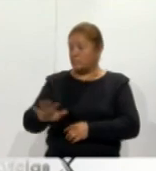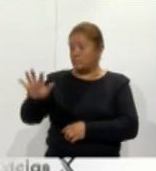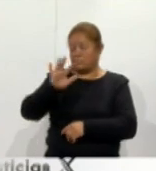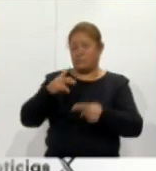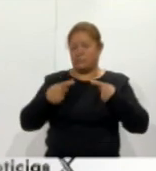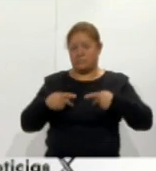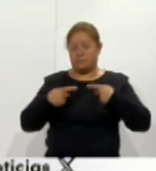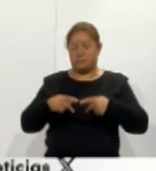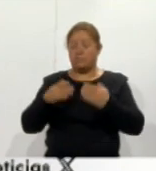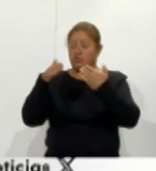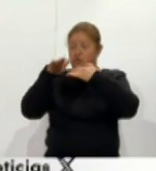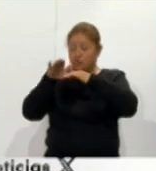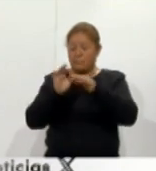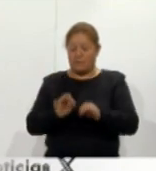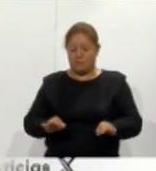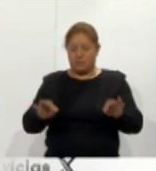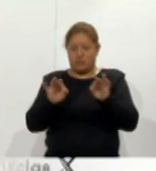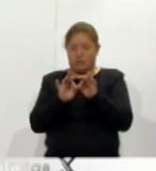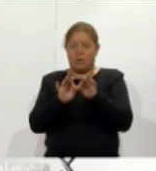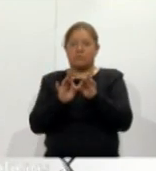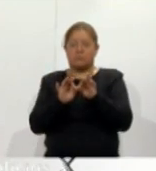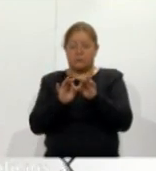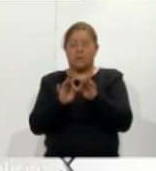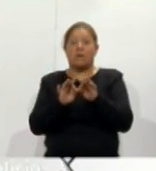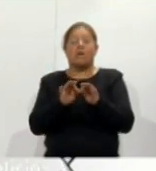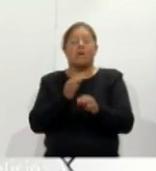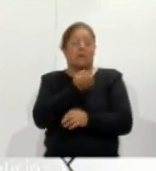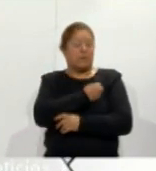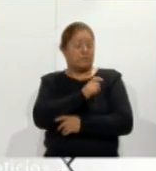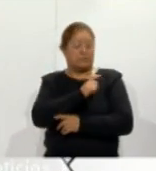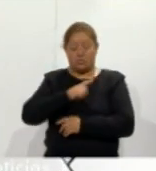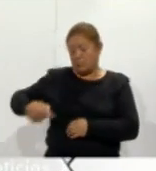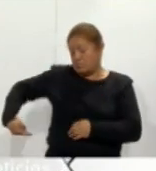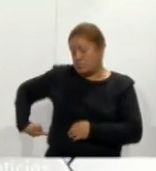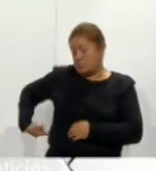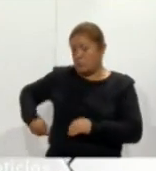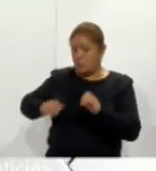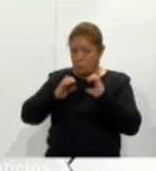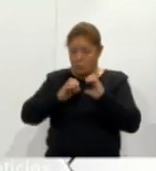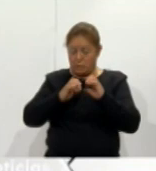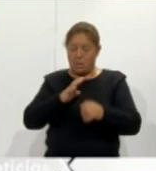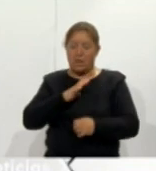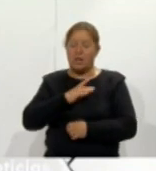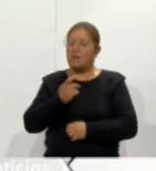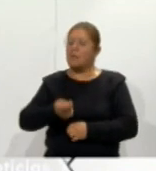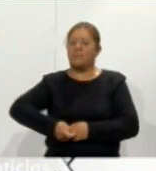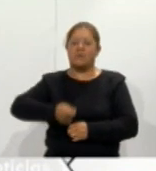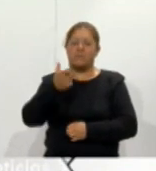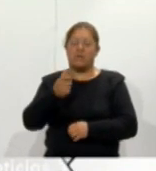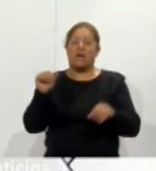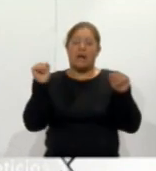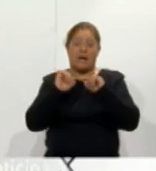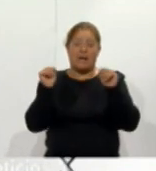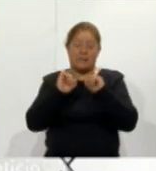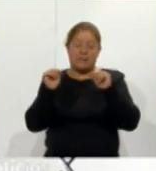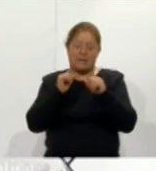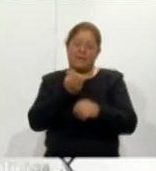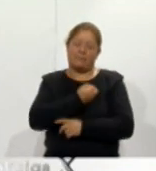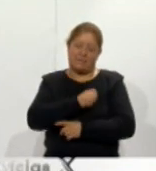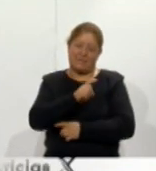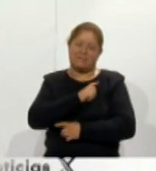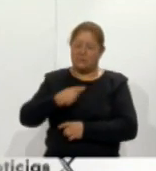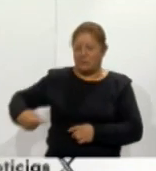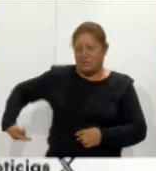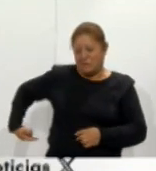sobre la importancia del cuidado y de la salud renal se llevó a cabo la primera carrera por la salud renal en la que participaron